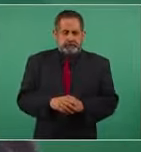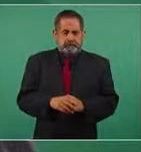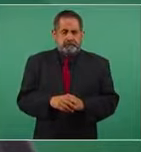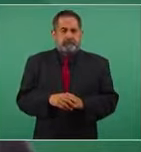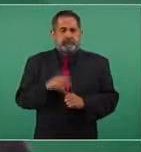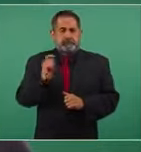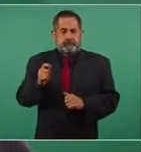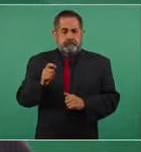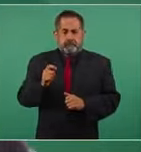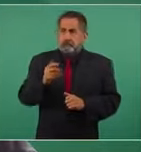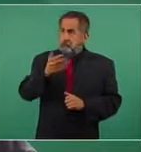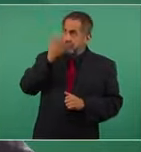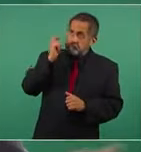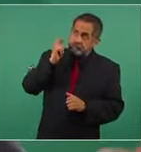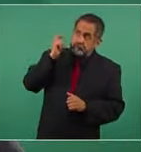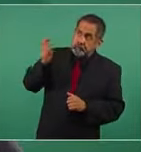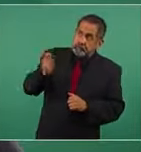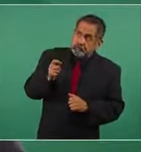no se sabe nada,